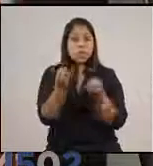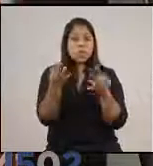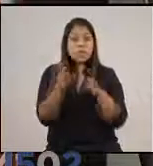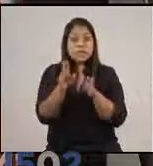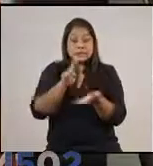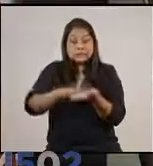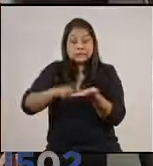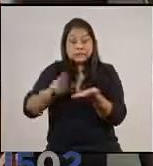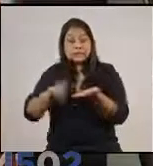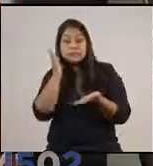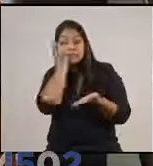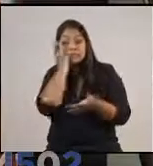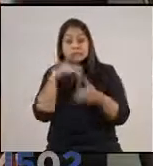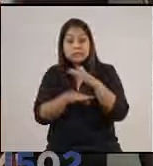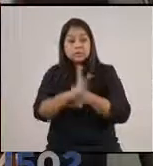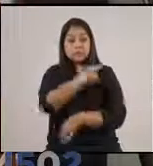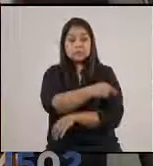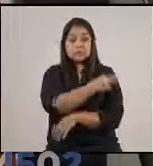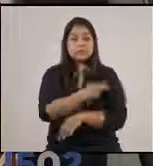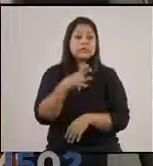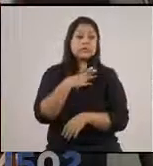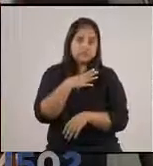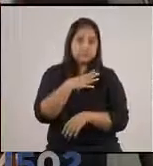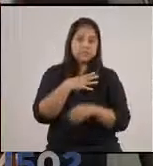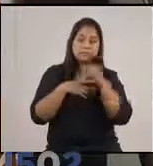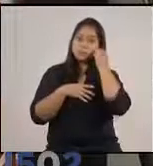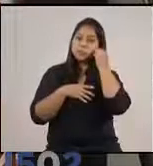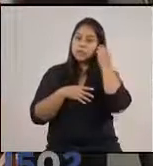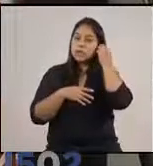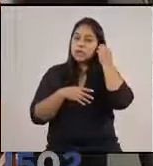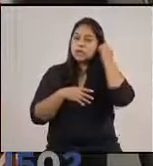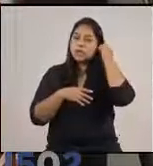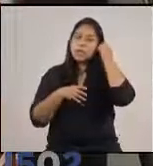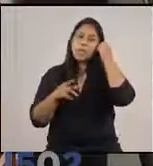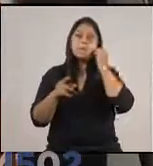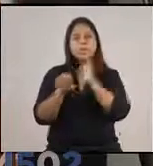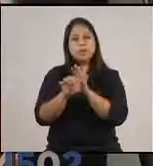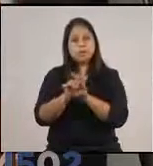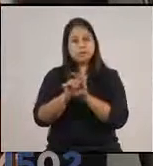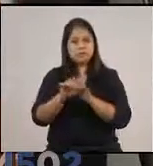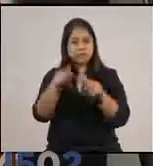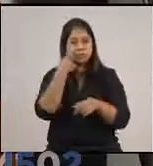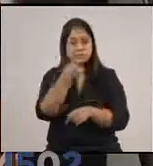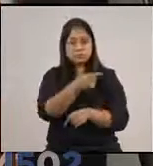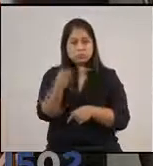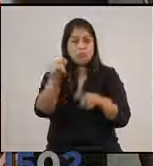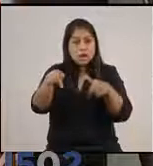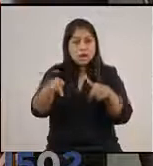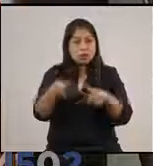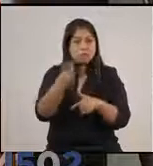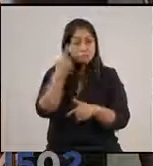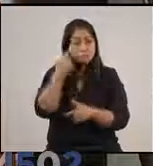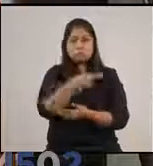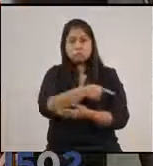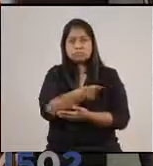destinado para COVID en todos los hospitales de la red de salud pública. Si nosotros lo vemos en estos días, ha estado circulando la